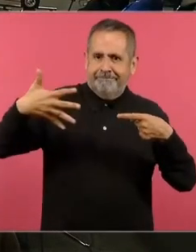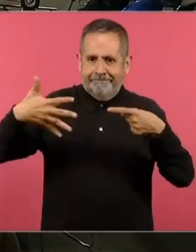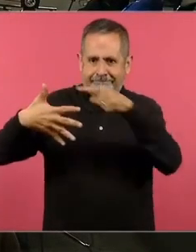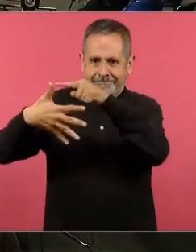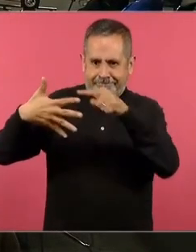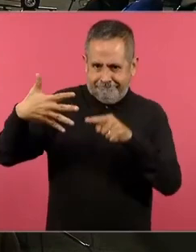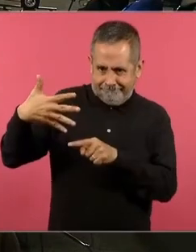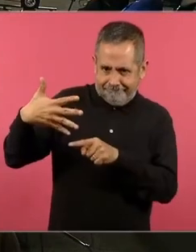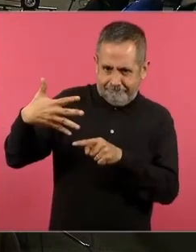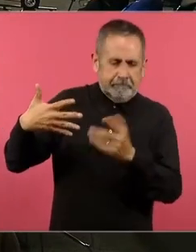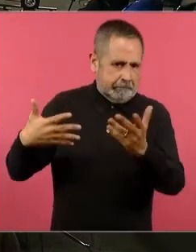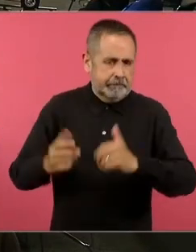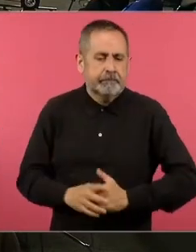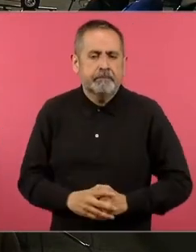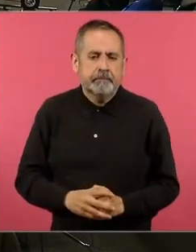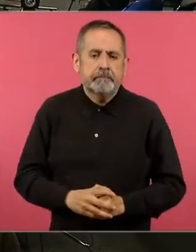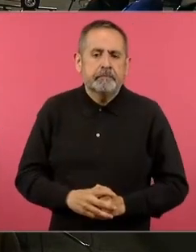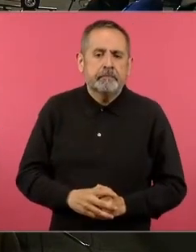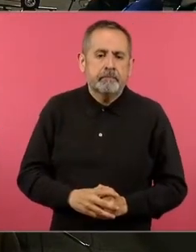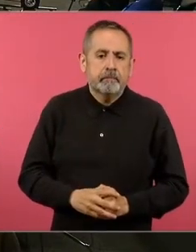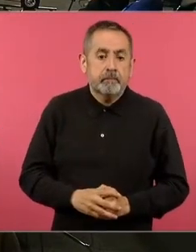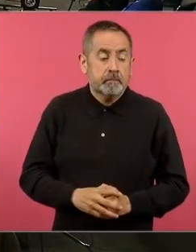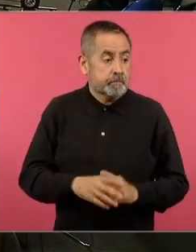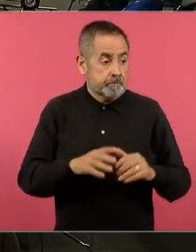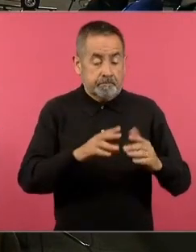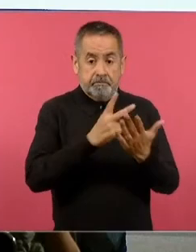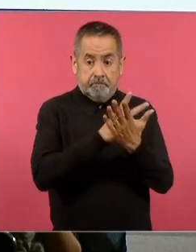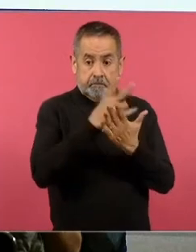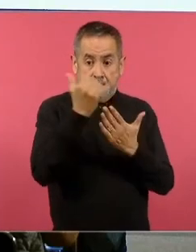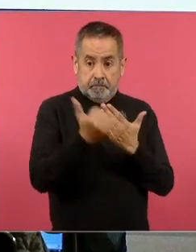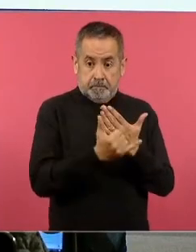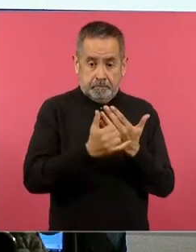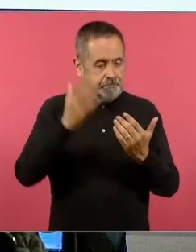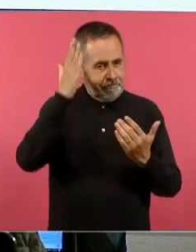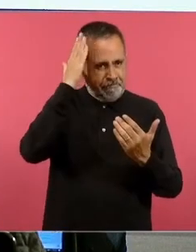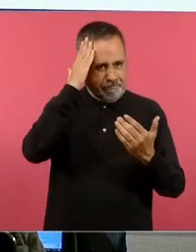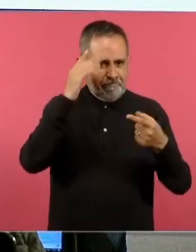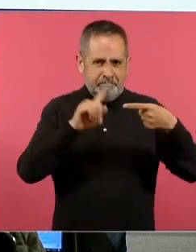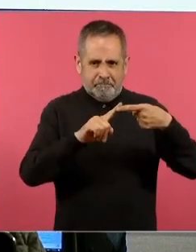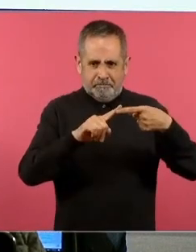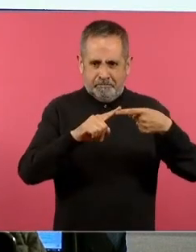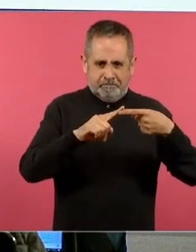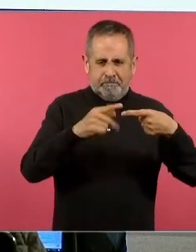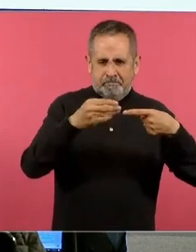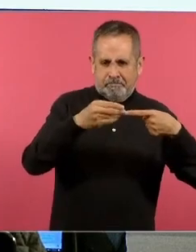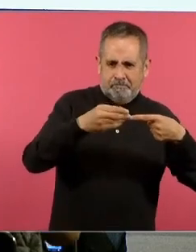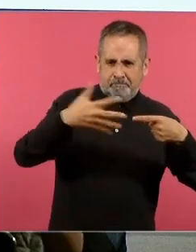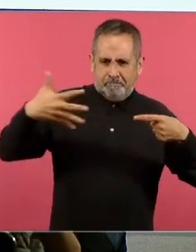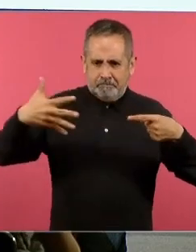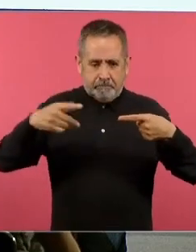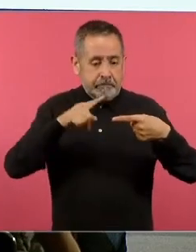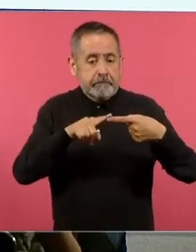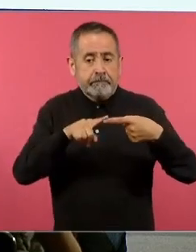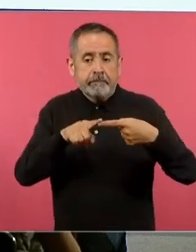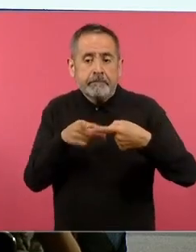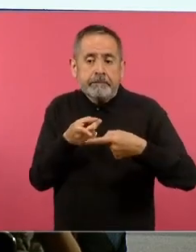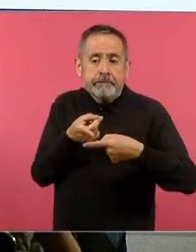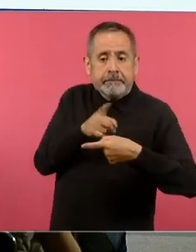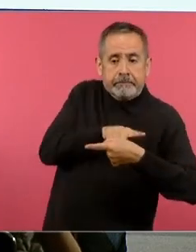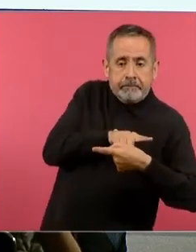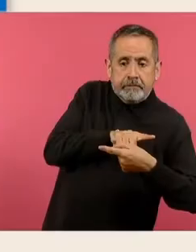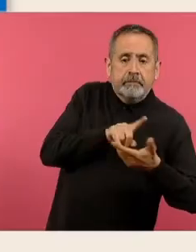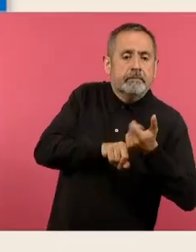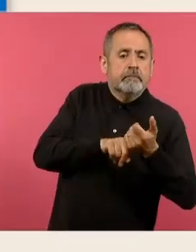Cabe resaltar que todos los proyectos que están planteados en los nuevos libros de texto emanan de distintas